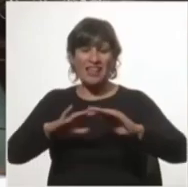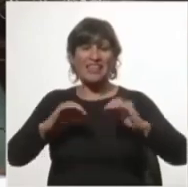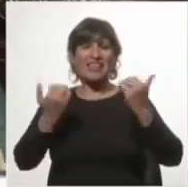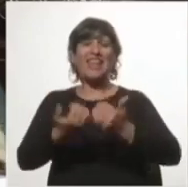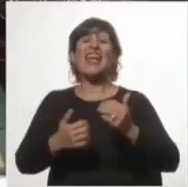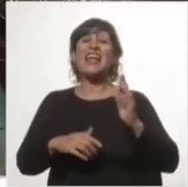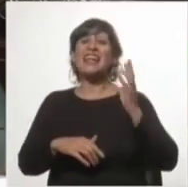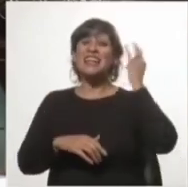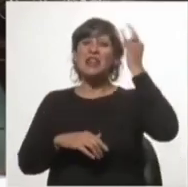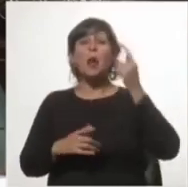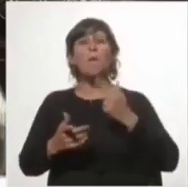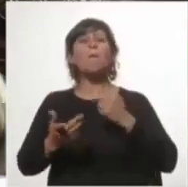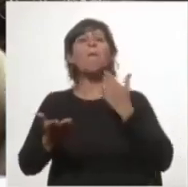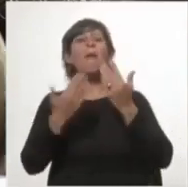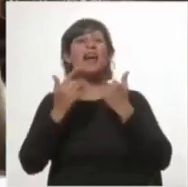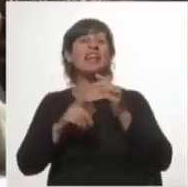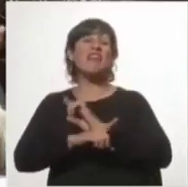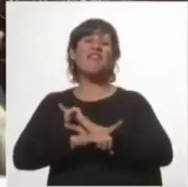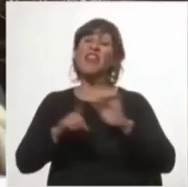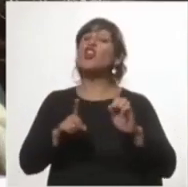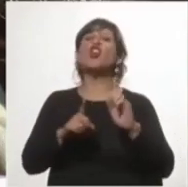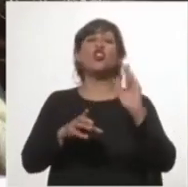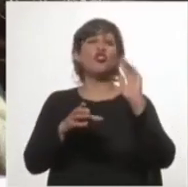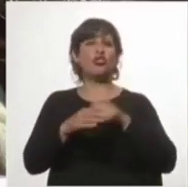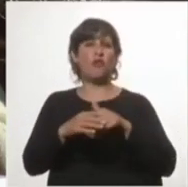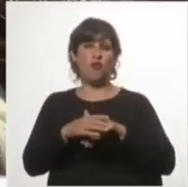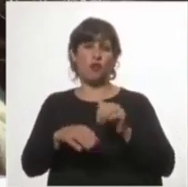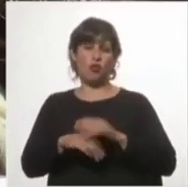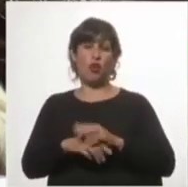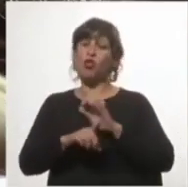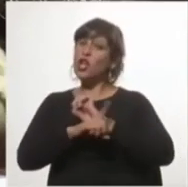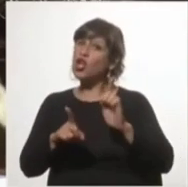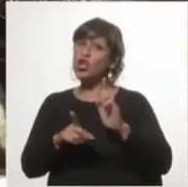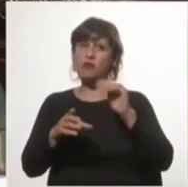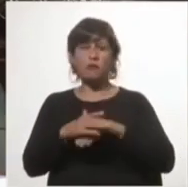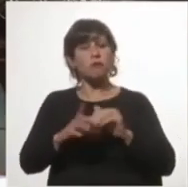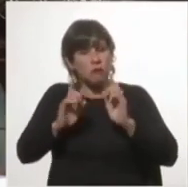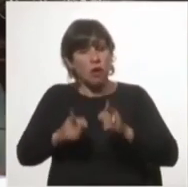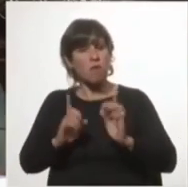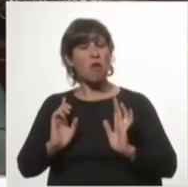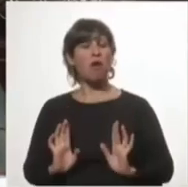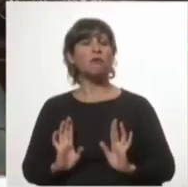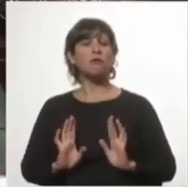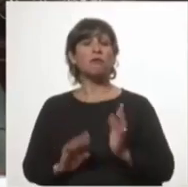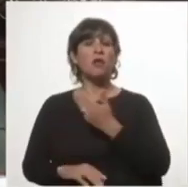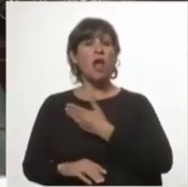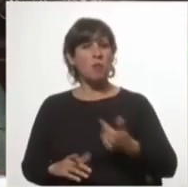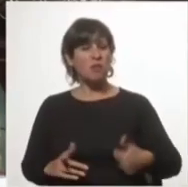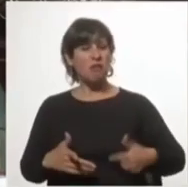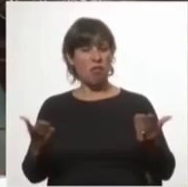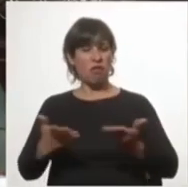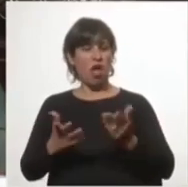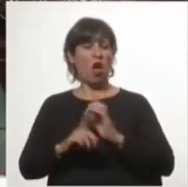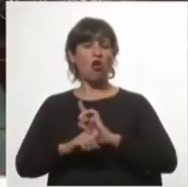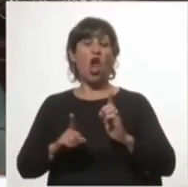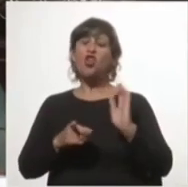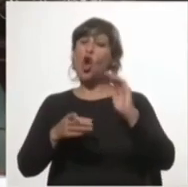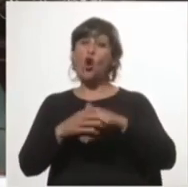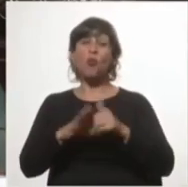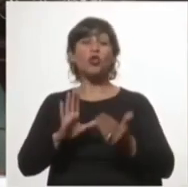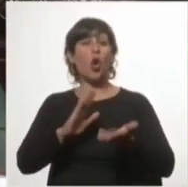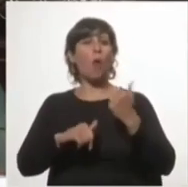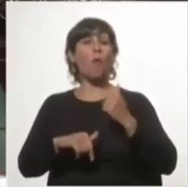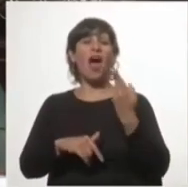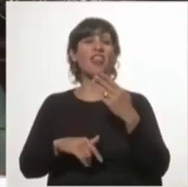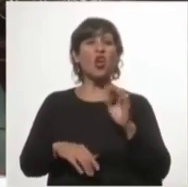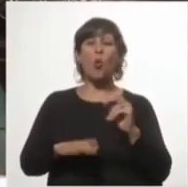Senadores para hablar de lo que no se votó, de lo que no se votó. También el Presidente actual no votó más de 40 leyes